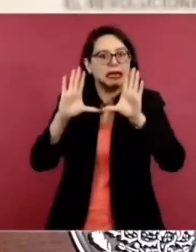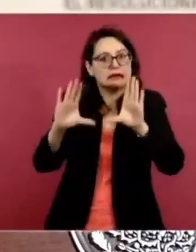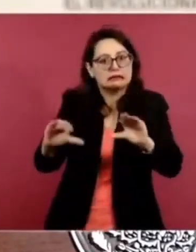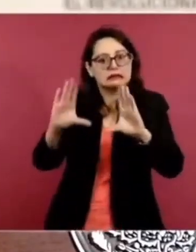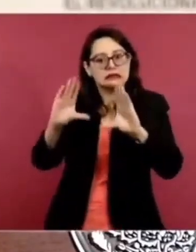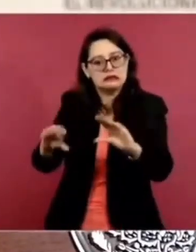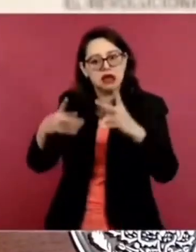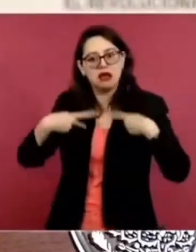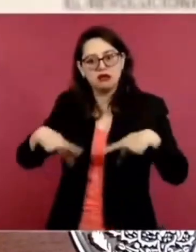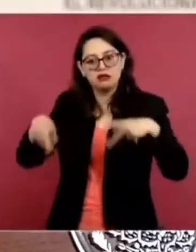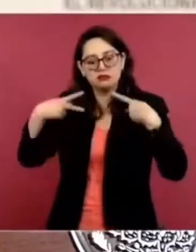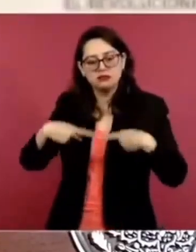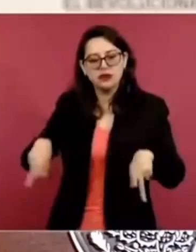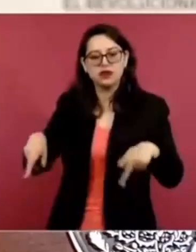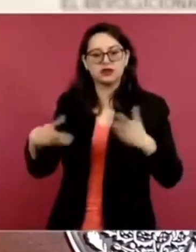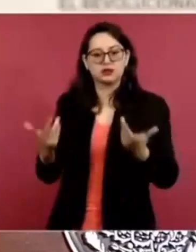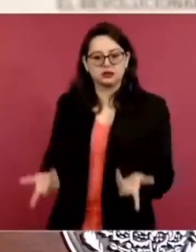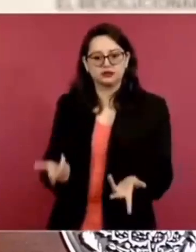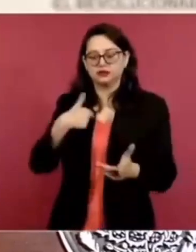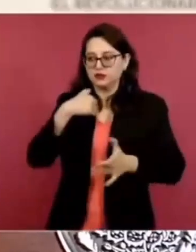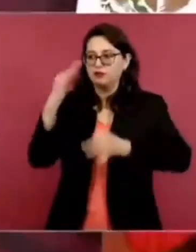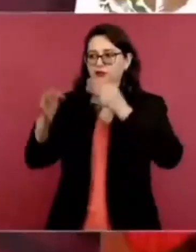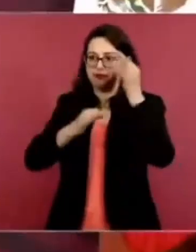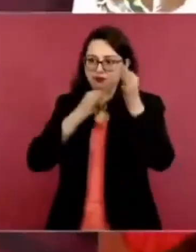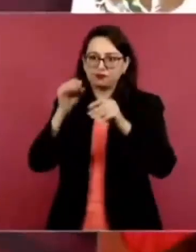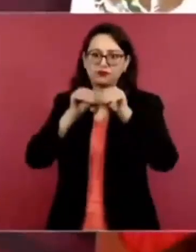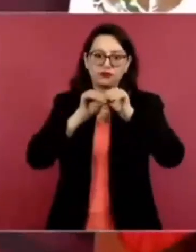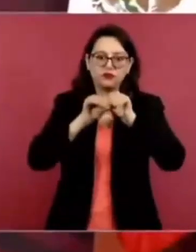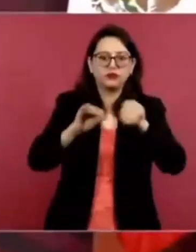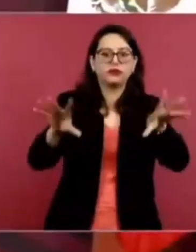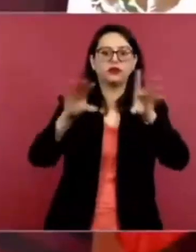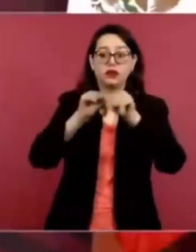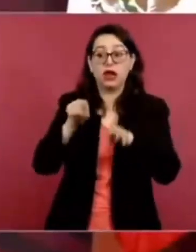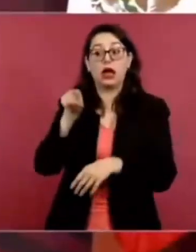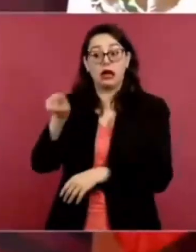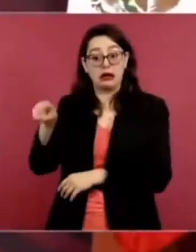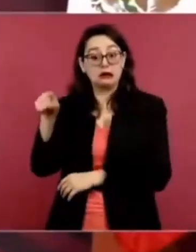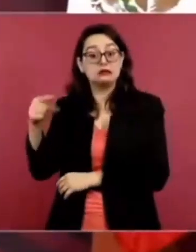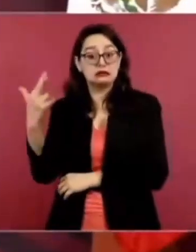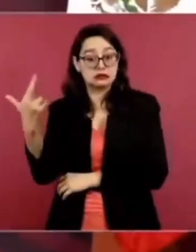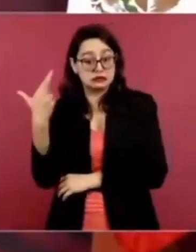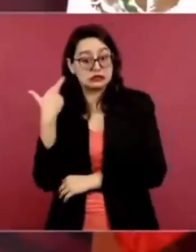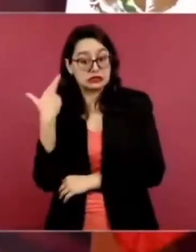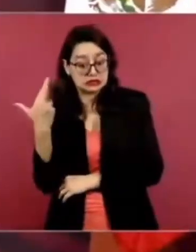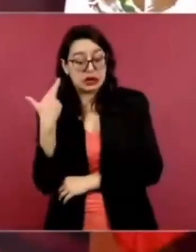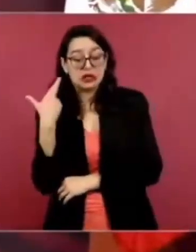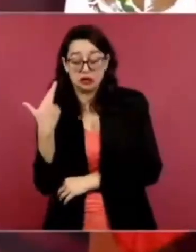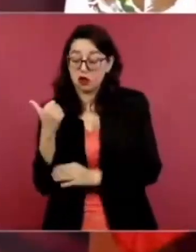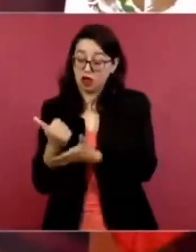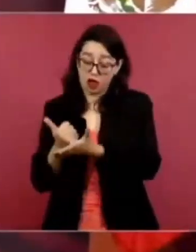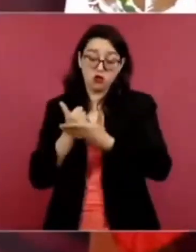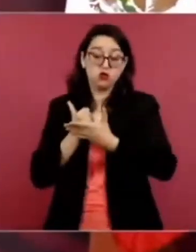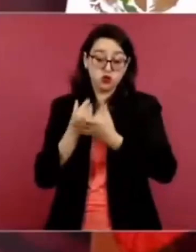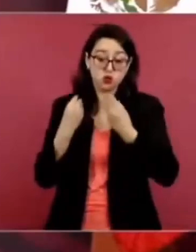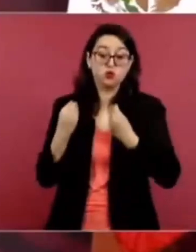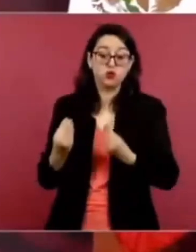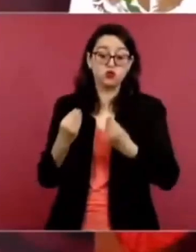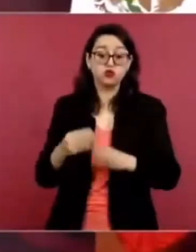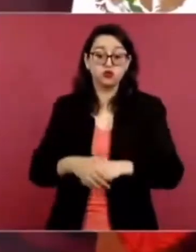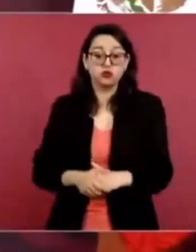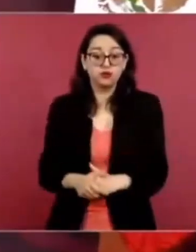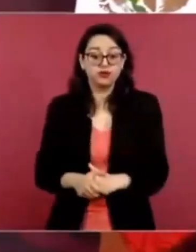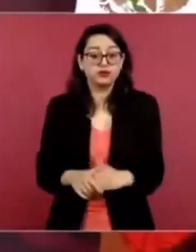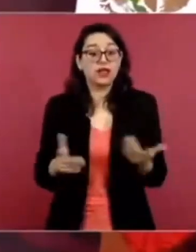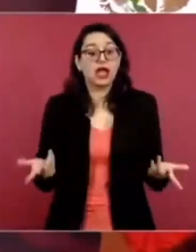fuese mensajes de apoyo, de propaganda, de publicidad. Era